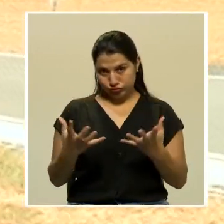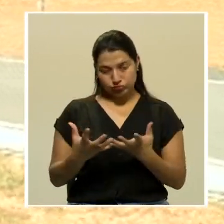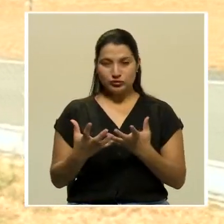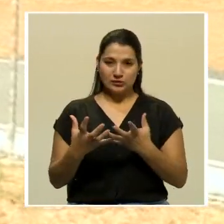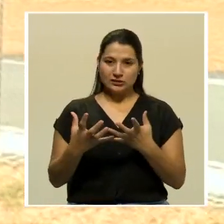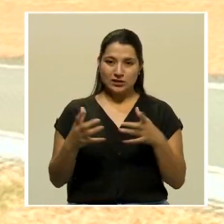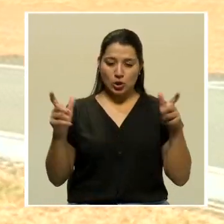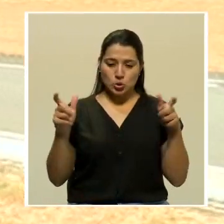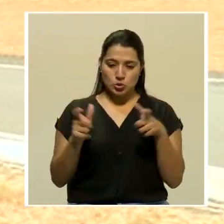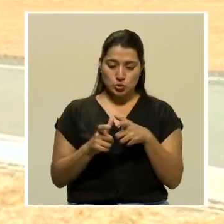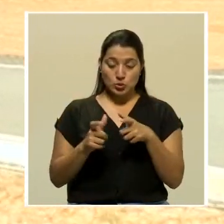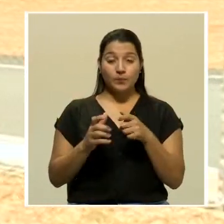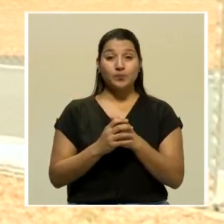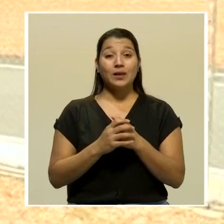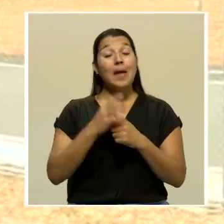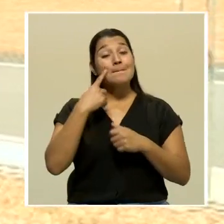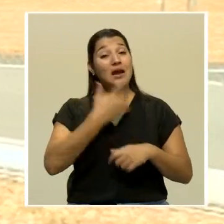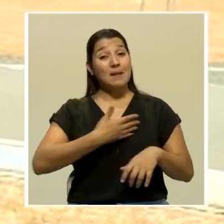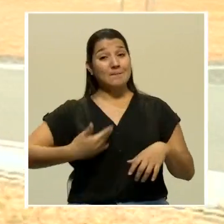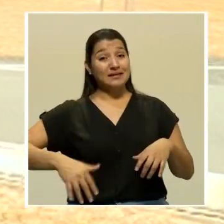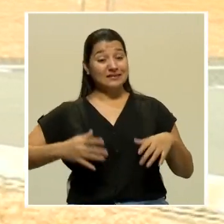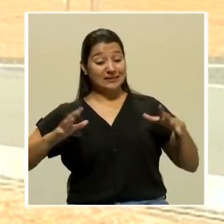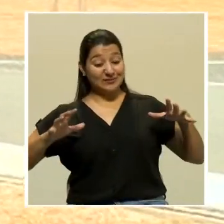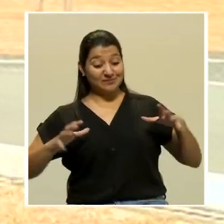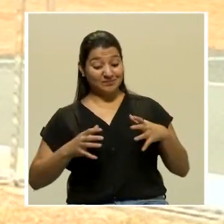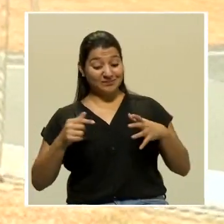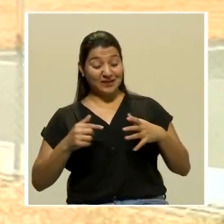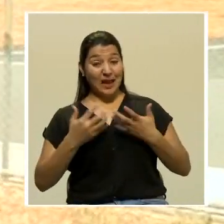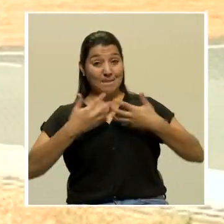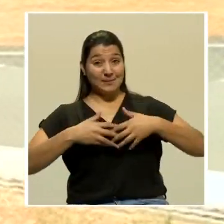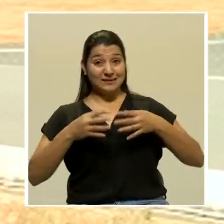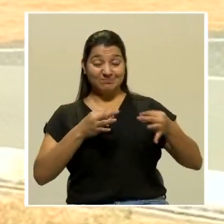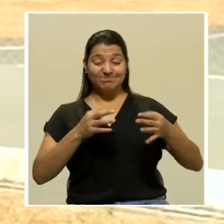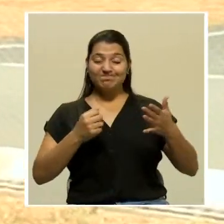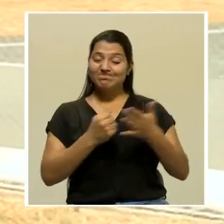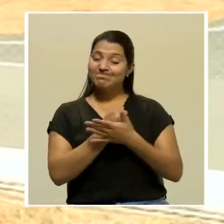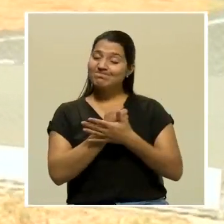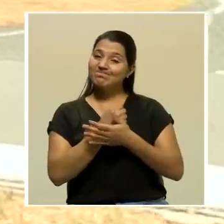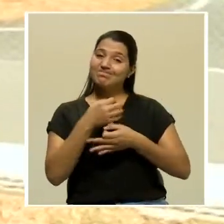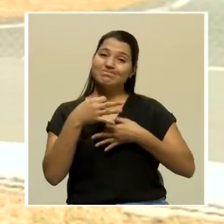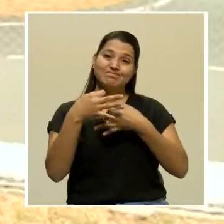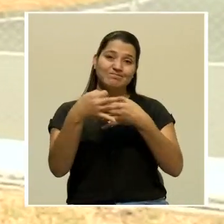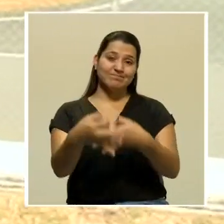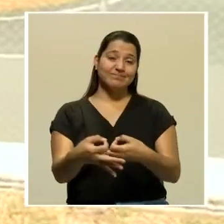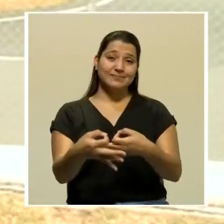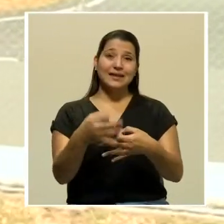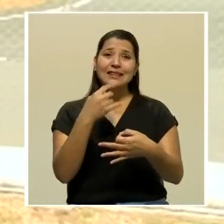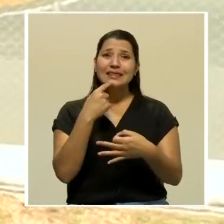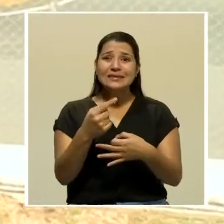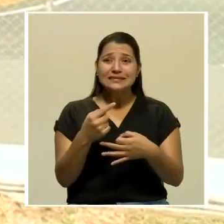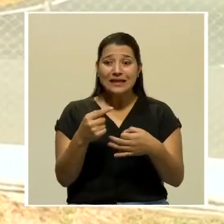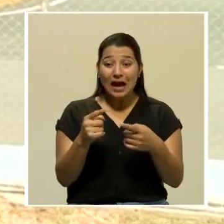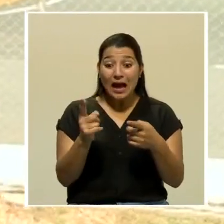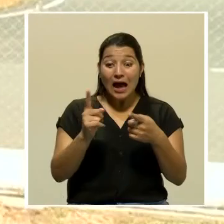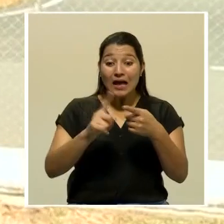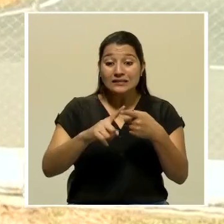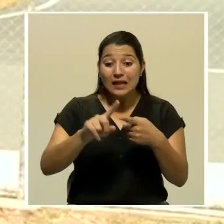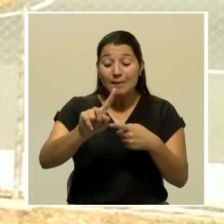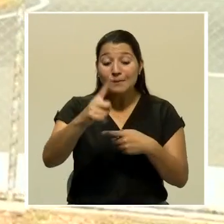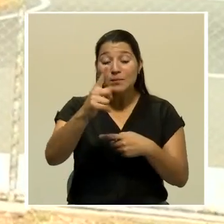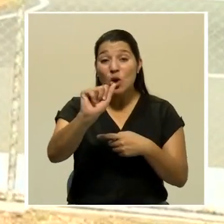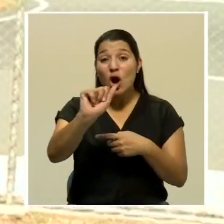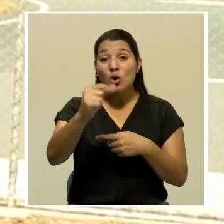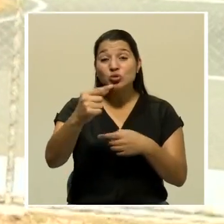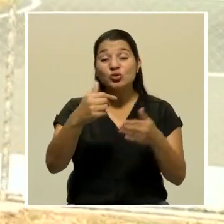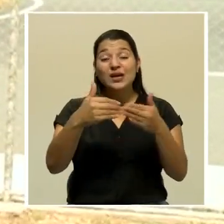Cámara Nacional de Turismo, es lamentable el atraso anunciado. Aseguran que casi cinco meses serían al 1 de agosto, con la situación muy